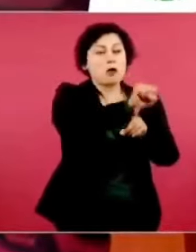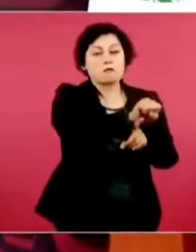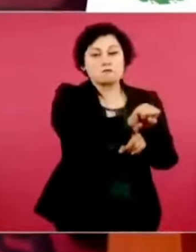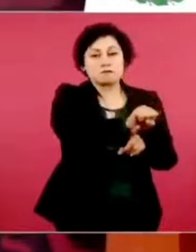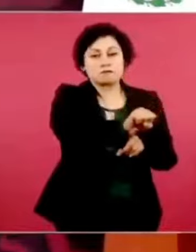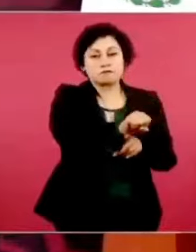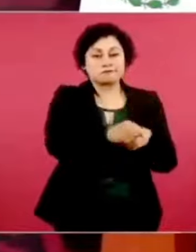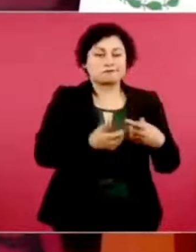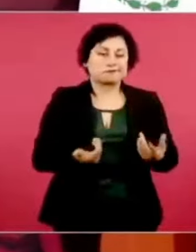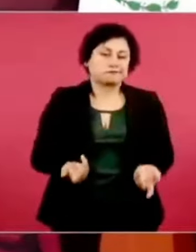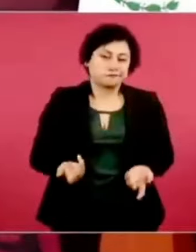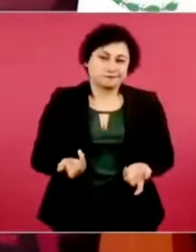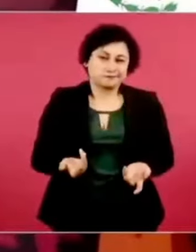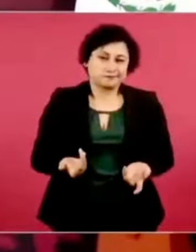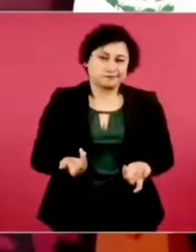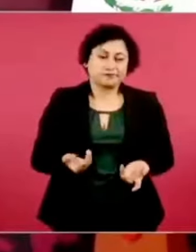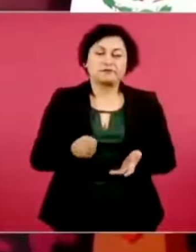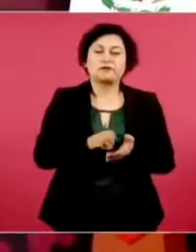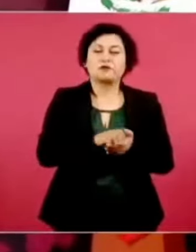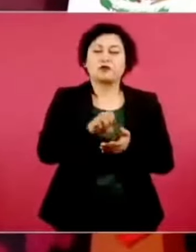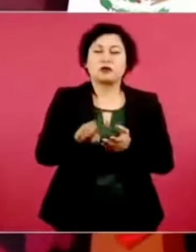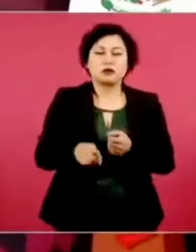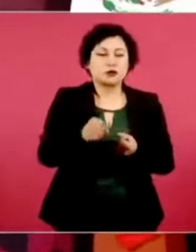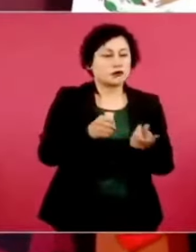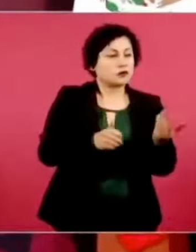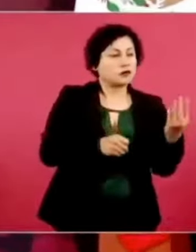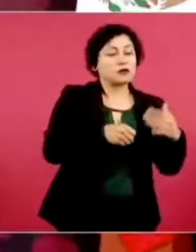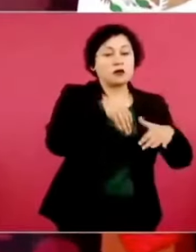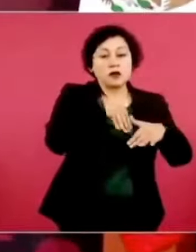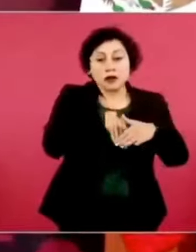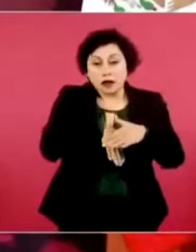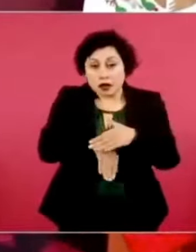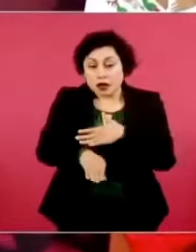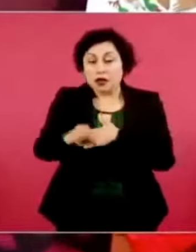ir a la iglesia todos los domingos,